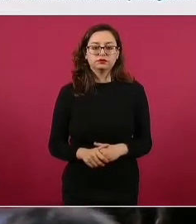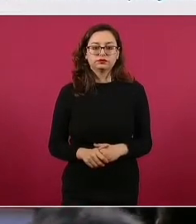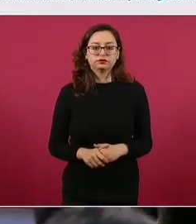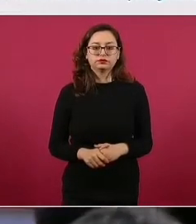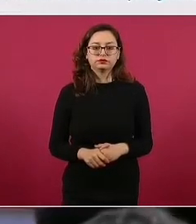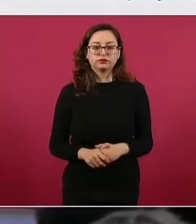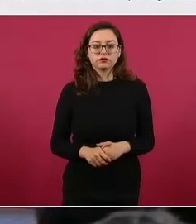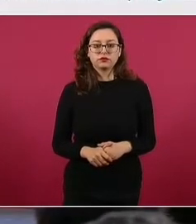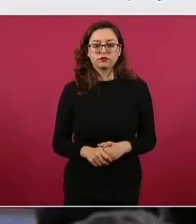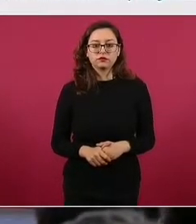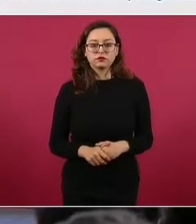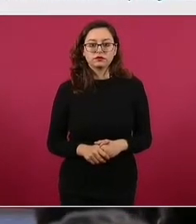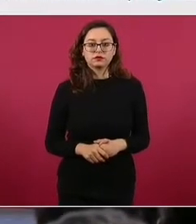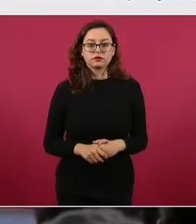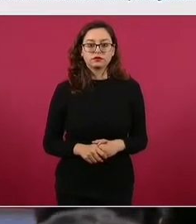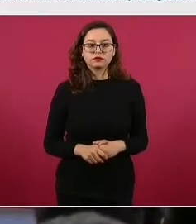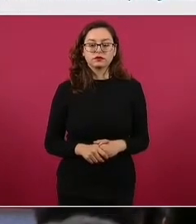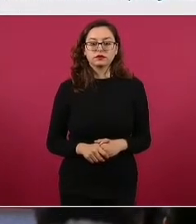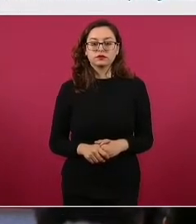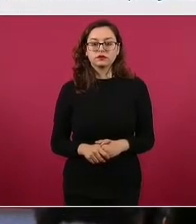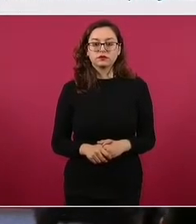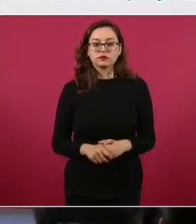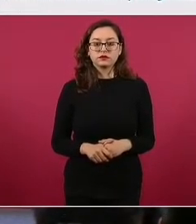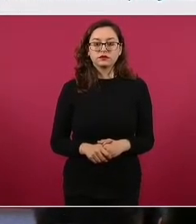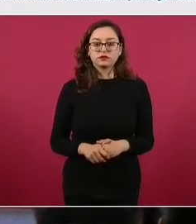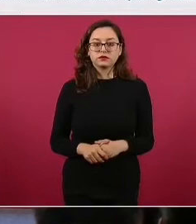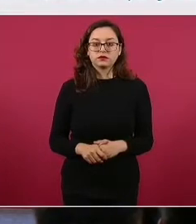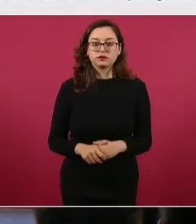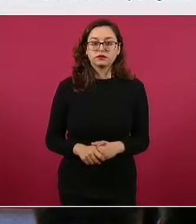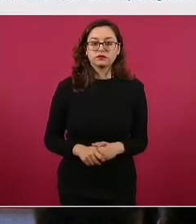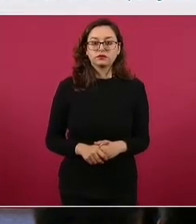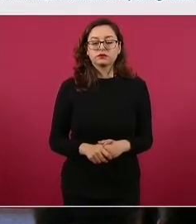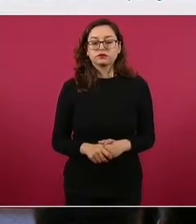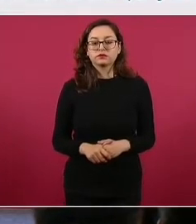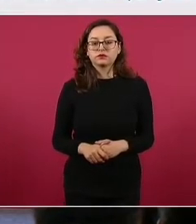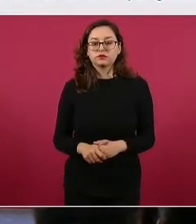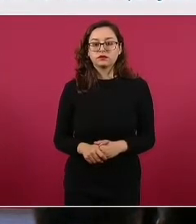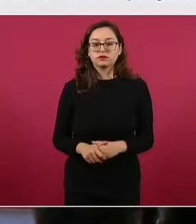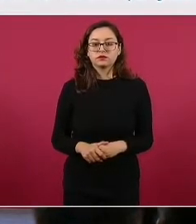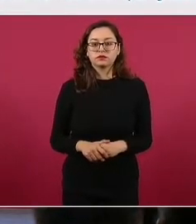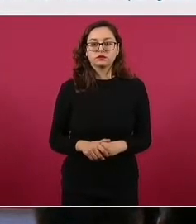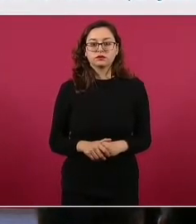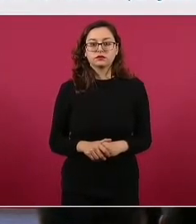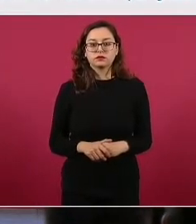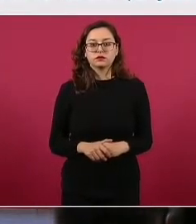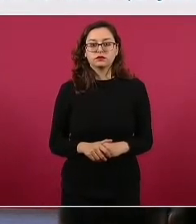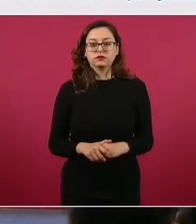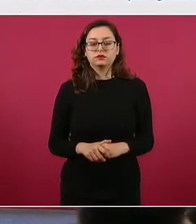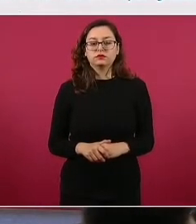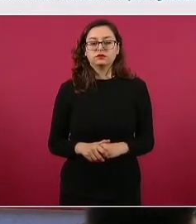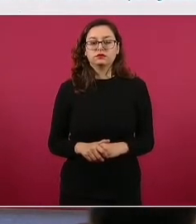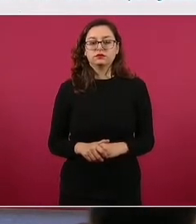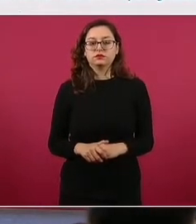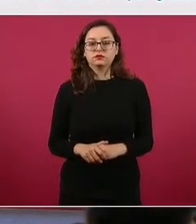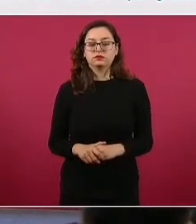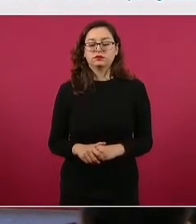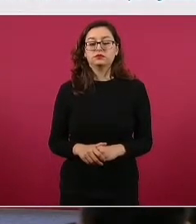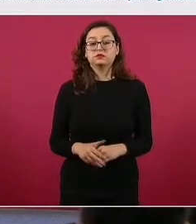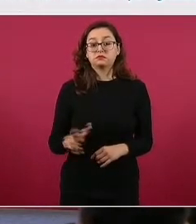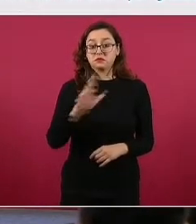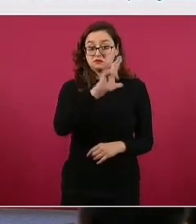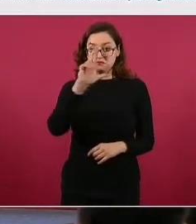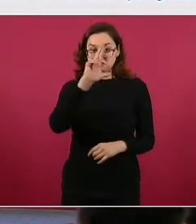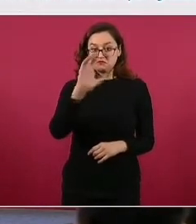Capítulo 8. El reconocimiento del dominio directo y la propiedad